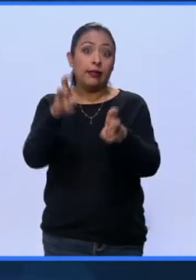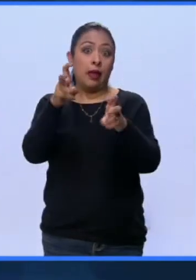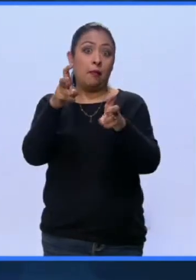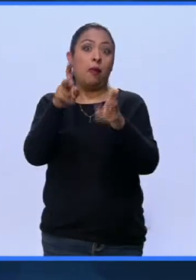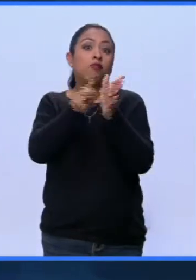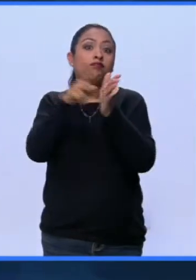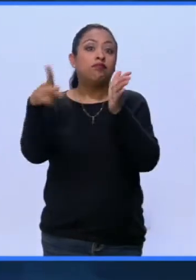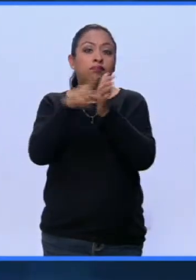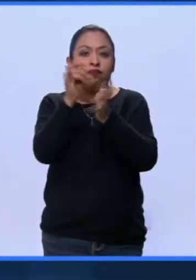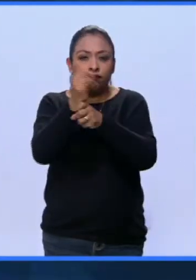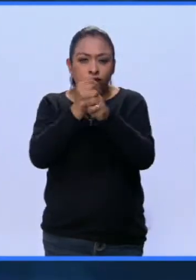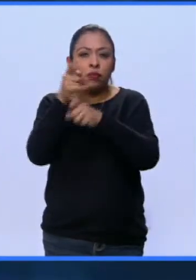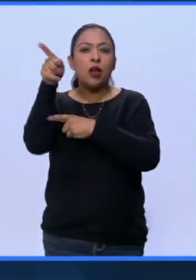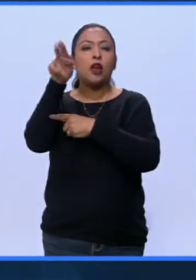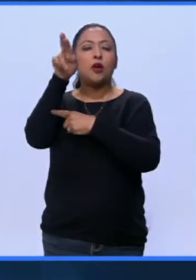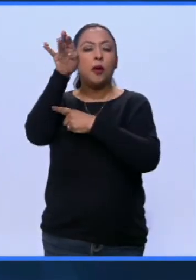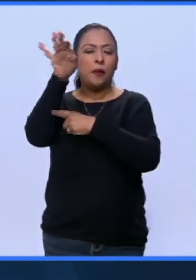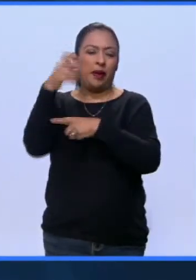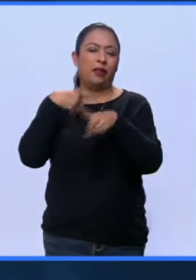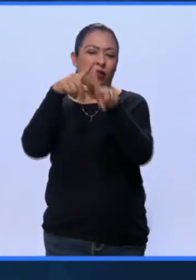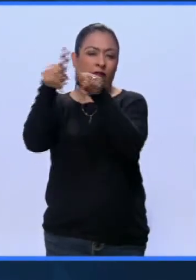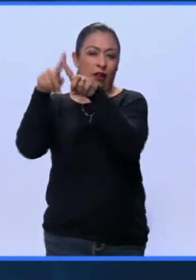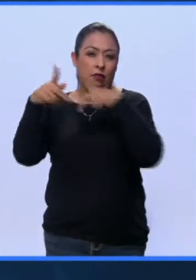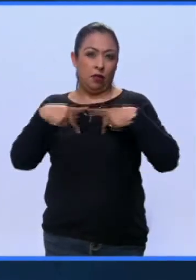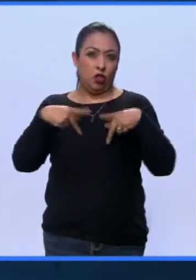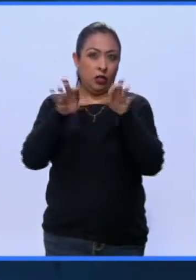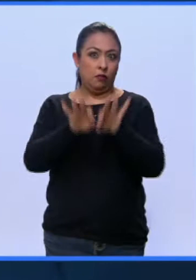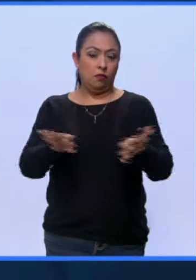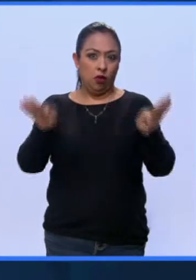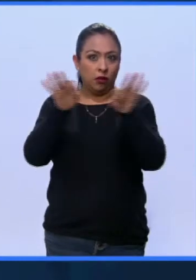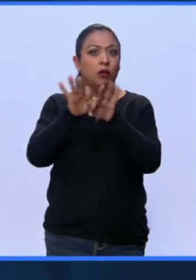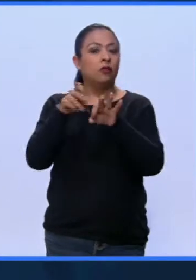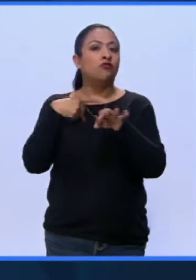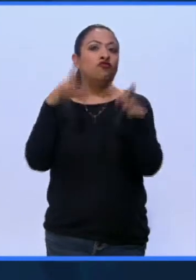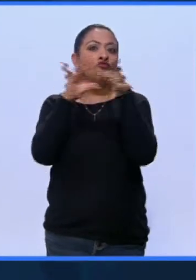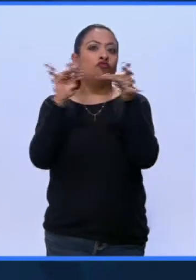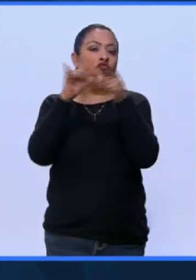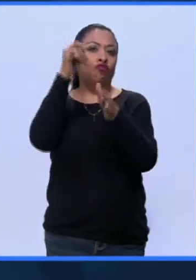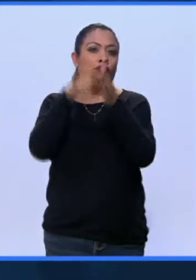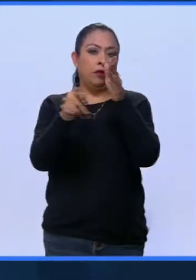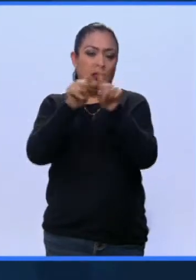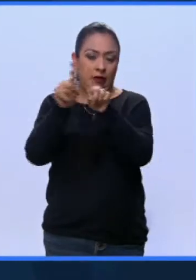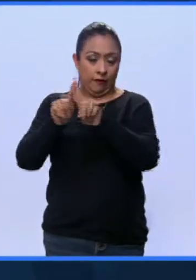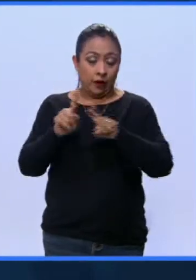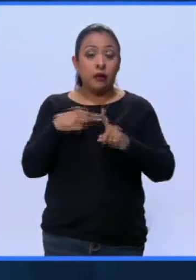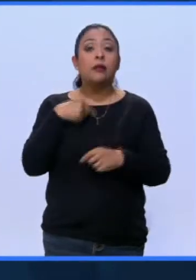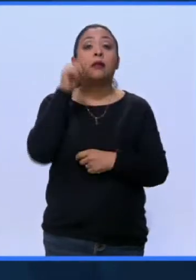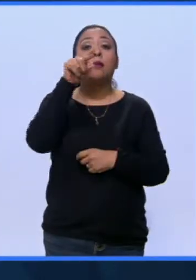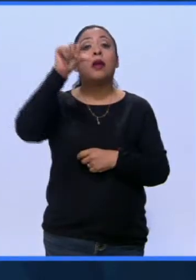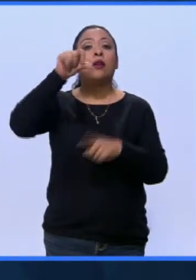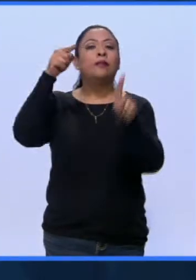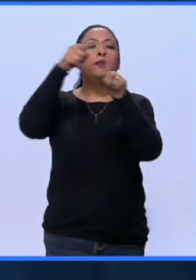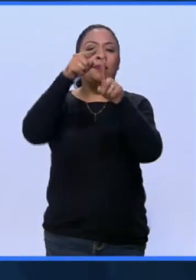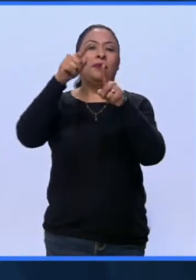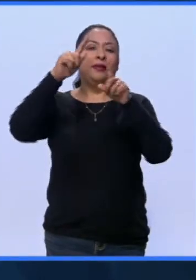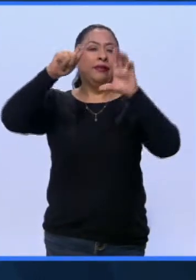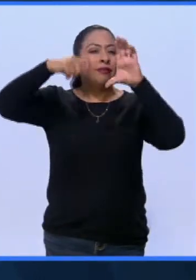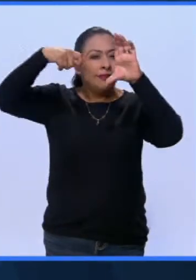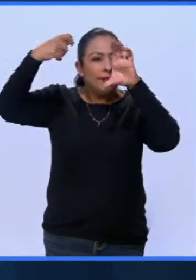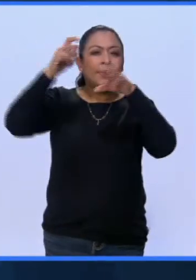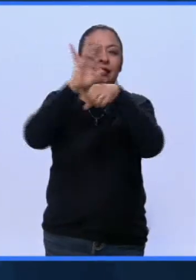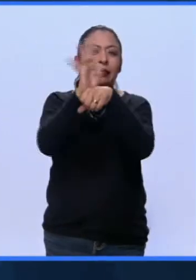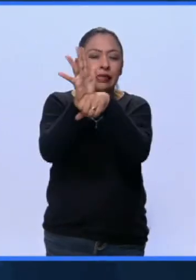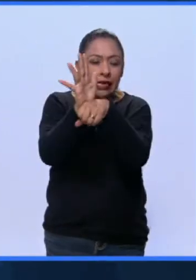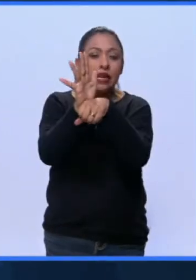por ahí está Roberto Zaviano, Noam Chomsky, personalidades importantes que tienen mucho que decir. Y vamos a hablar de cine, pero desde una